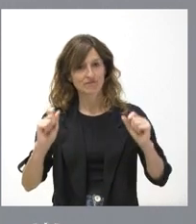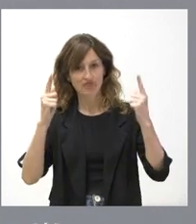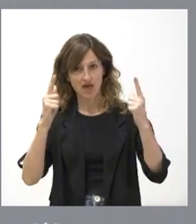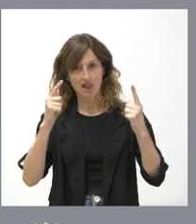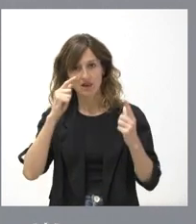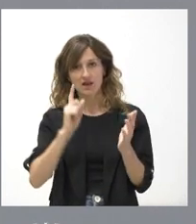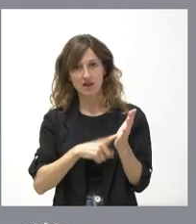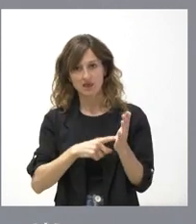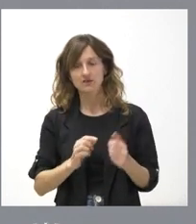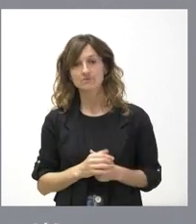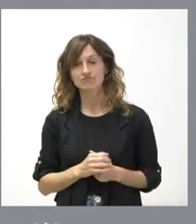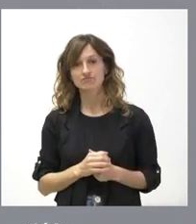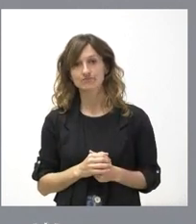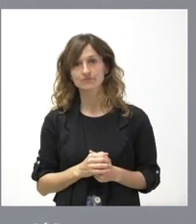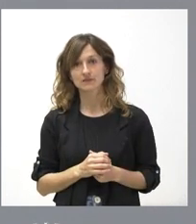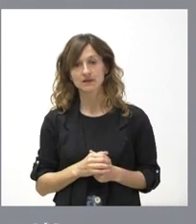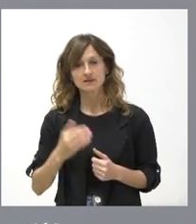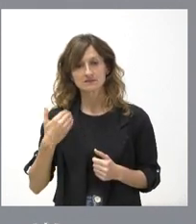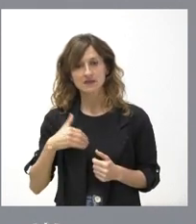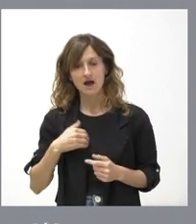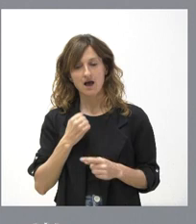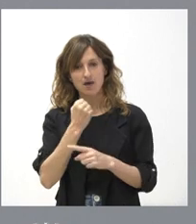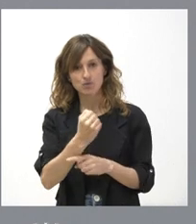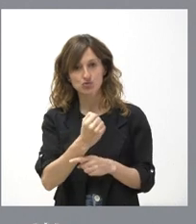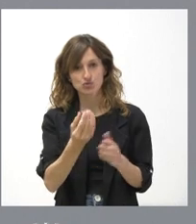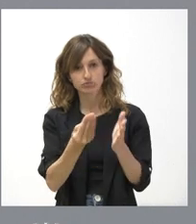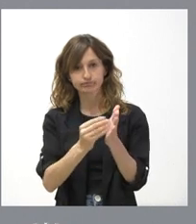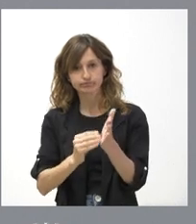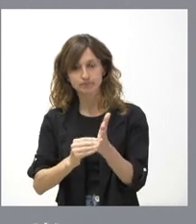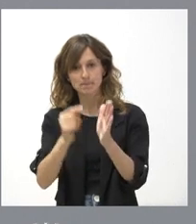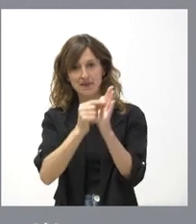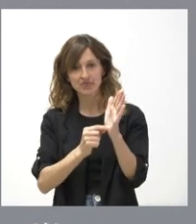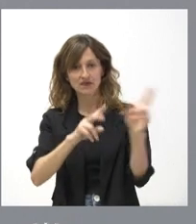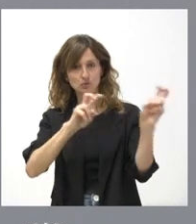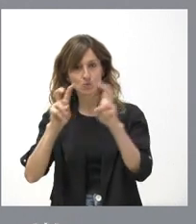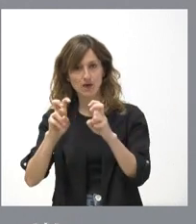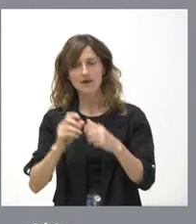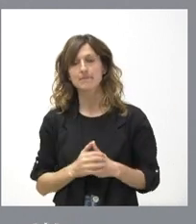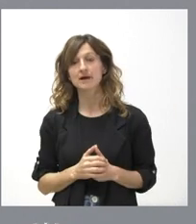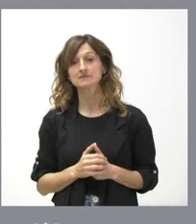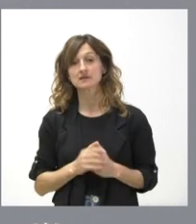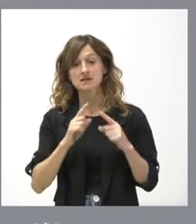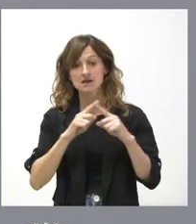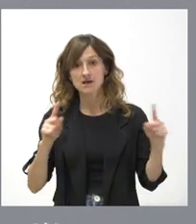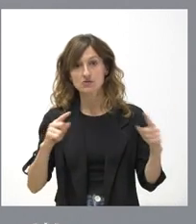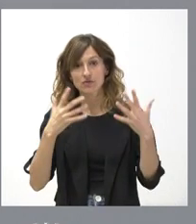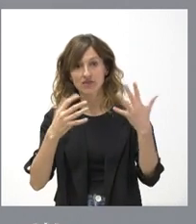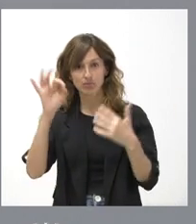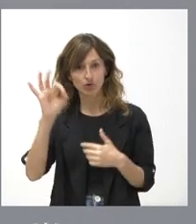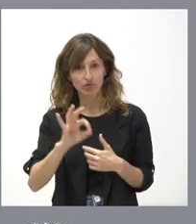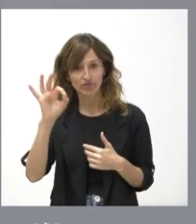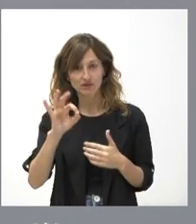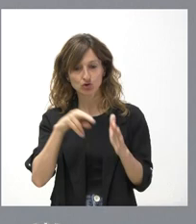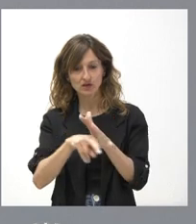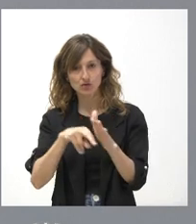ustedes sigue estando en vigor, que hemos venido reforzando con nuevas medidas. Hemos ampliado en este primer año un 10% los